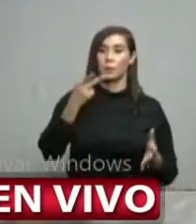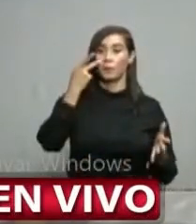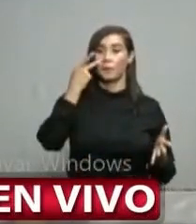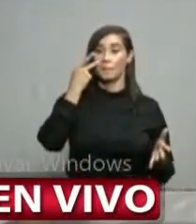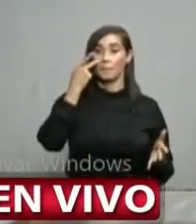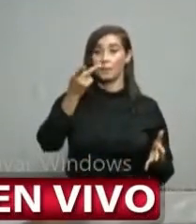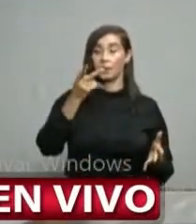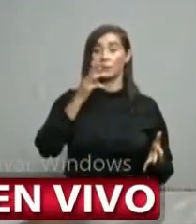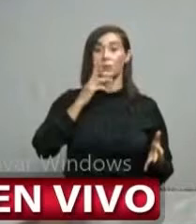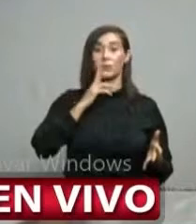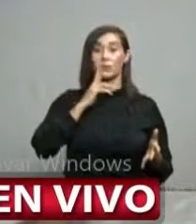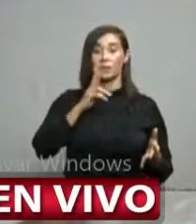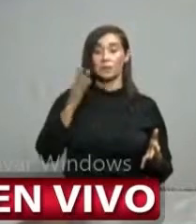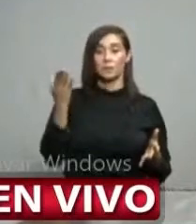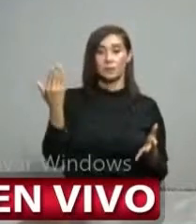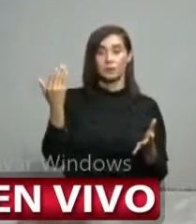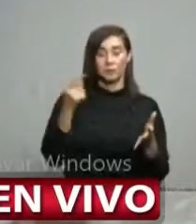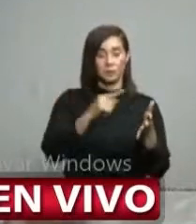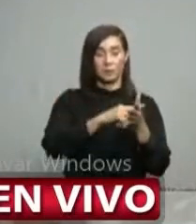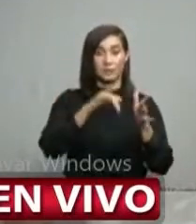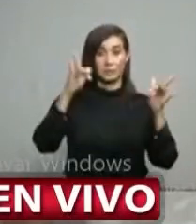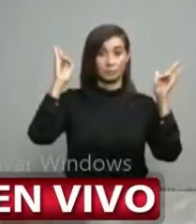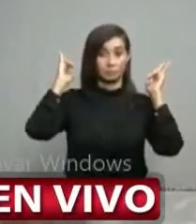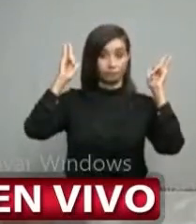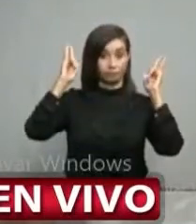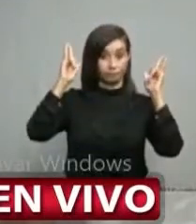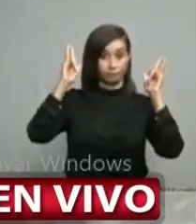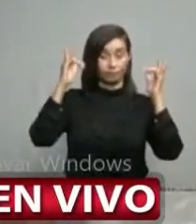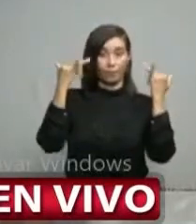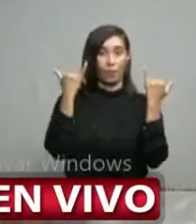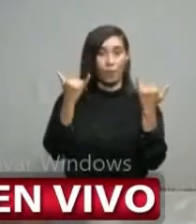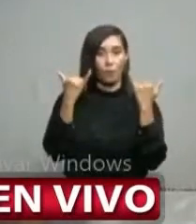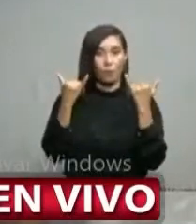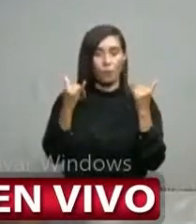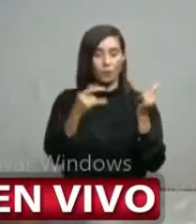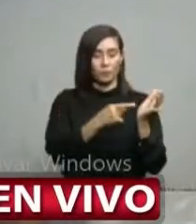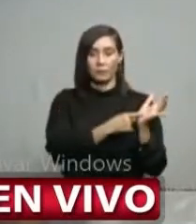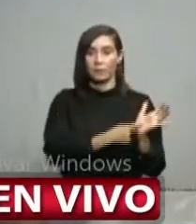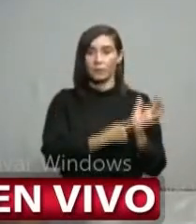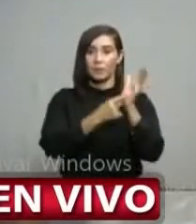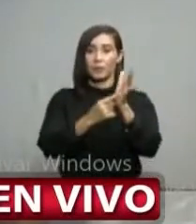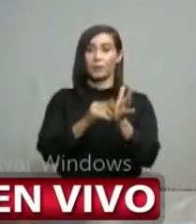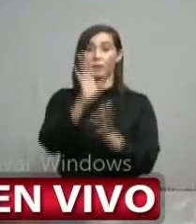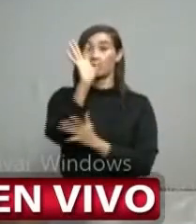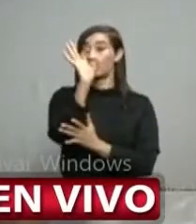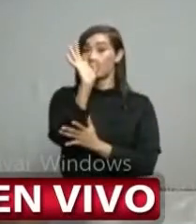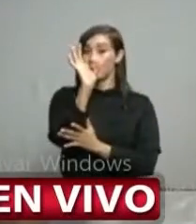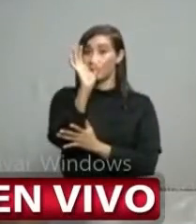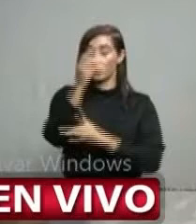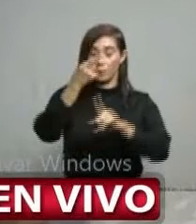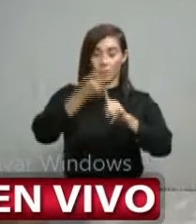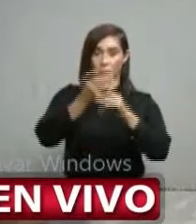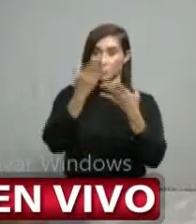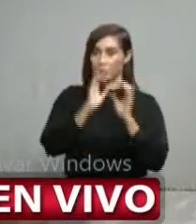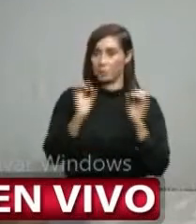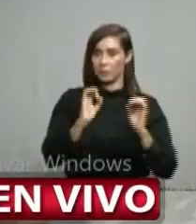respuesta que daba anteriormente. Santiago hoy está reportando 9 casos.